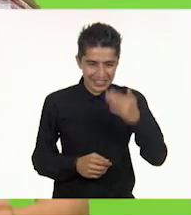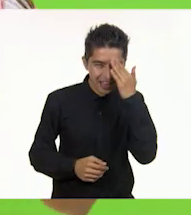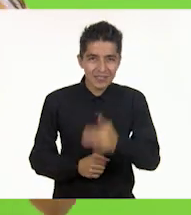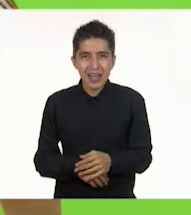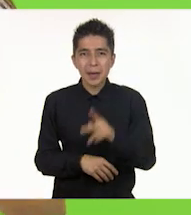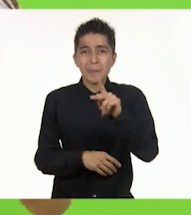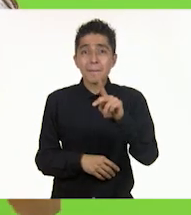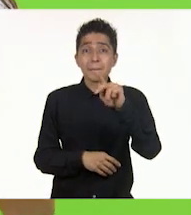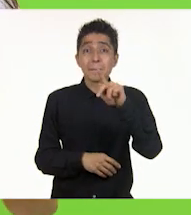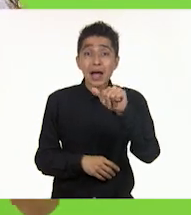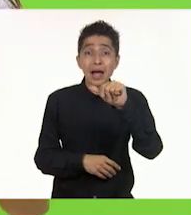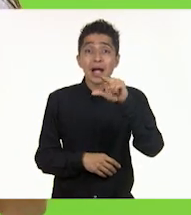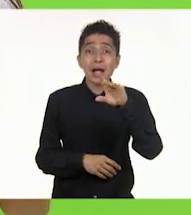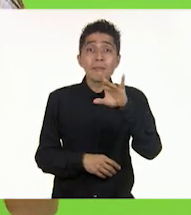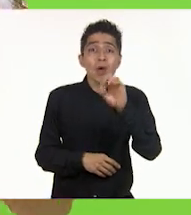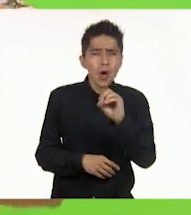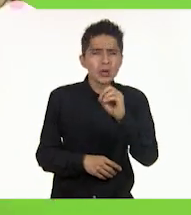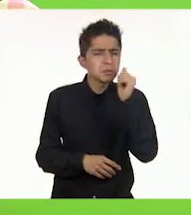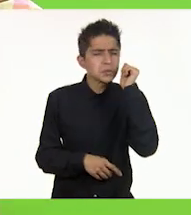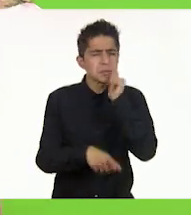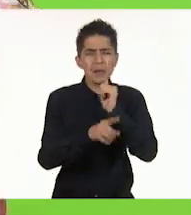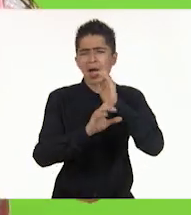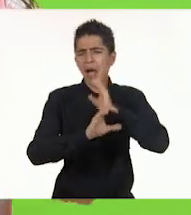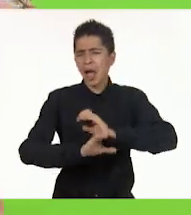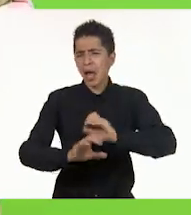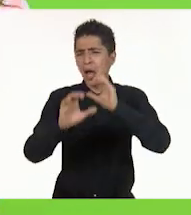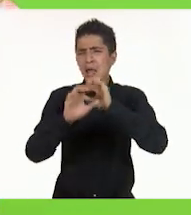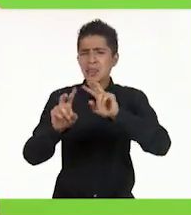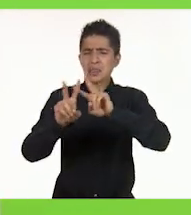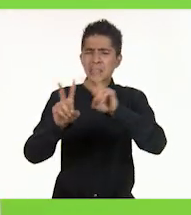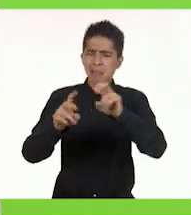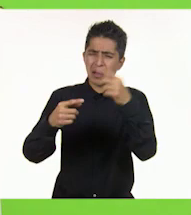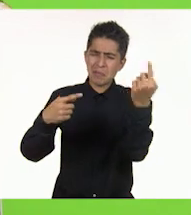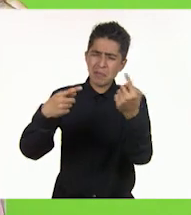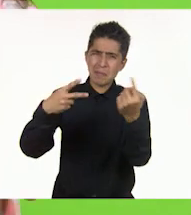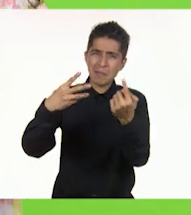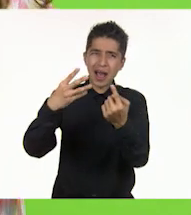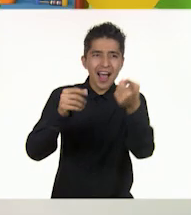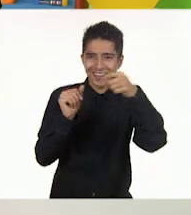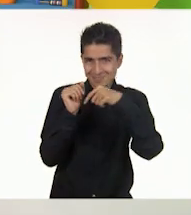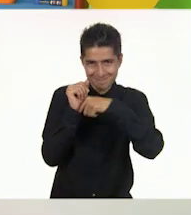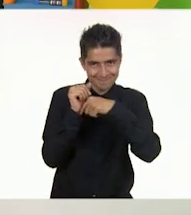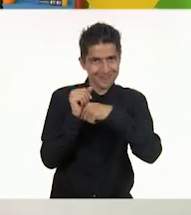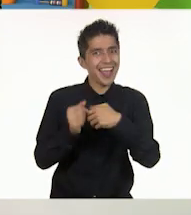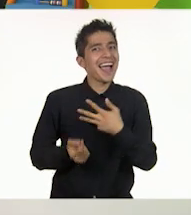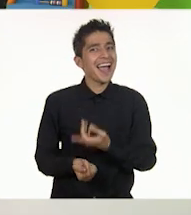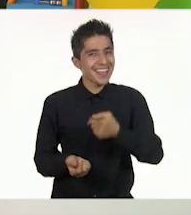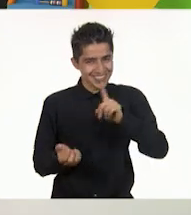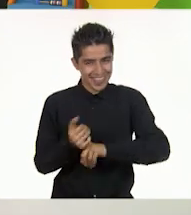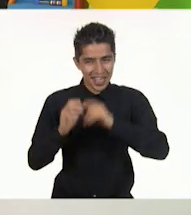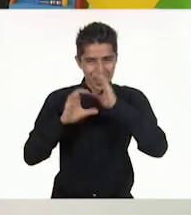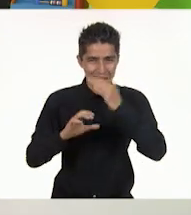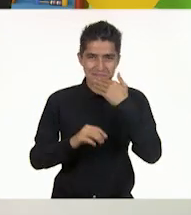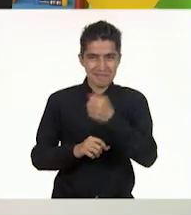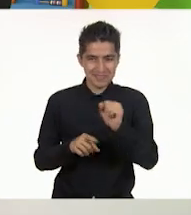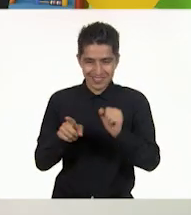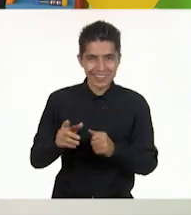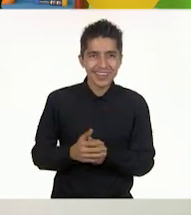Pablo siempre tiene una canción de cualquier tema debajo de la manga. ¡Ay, qué emoción!